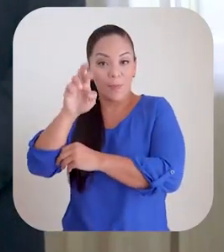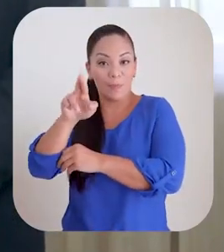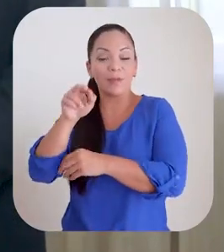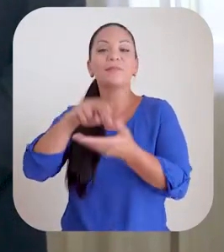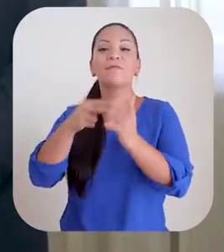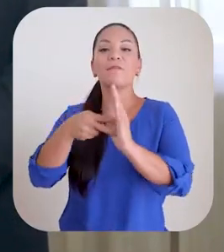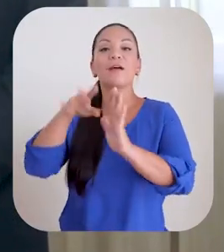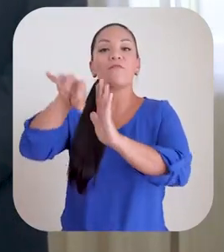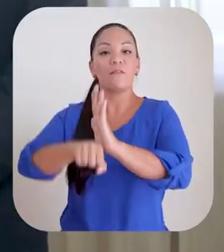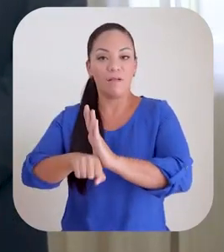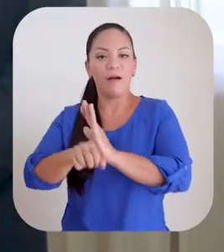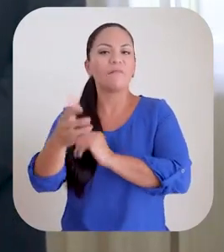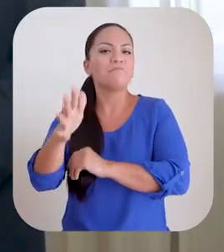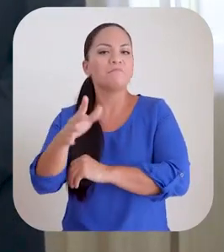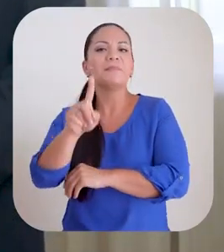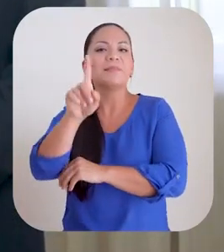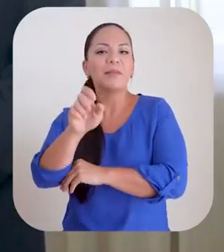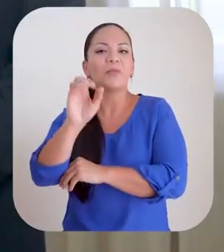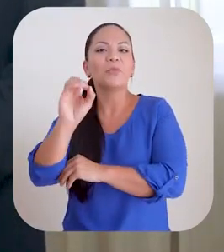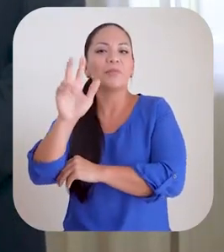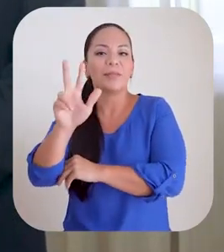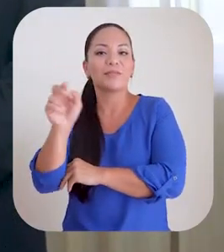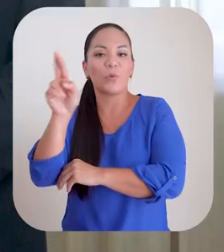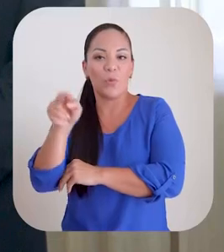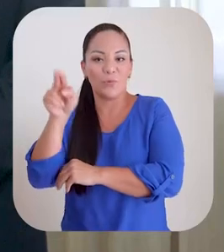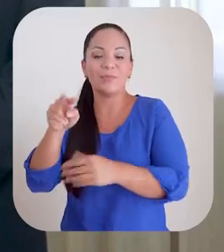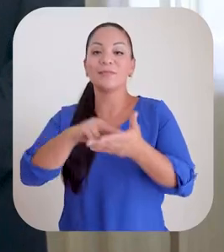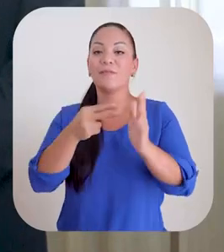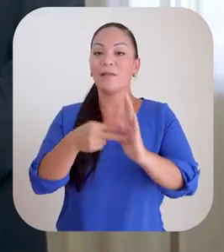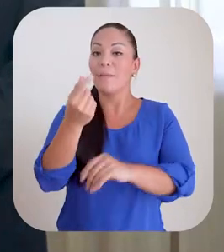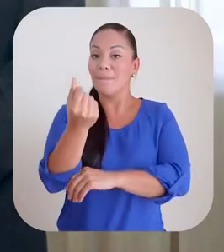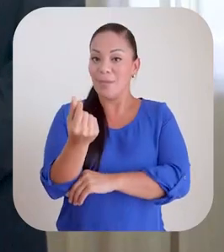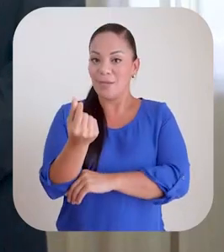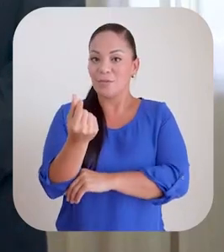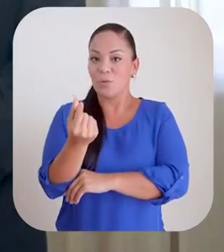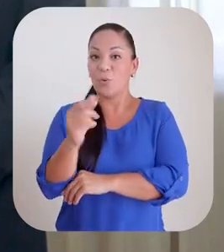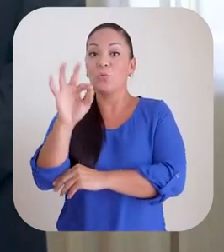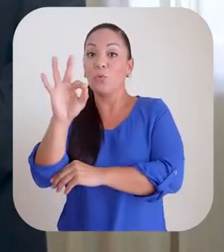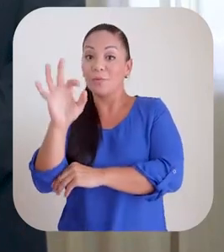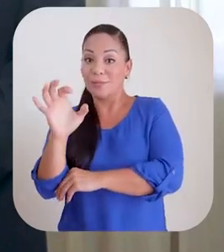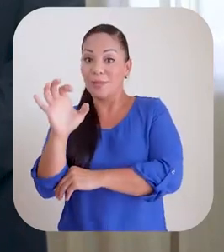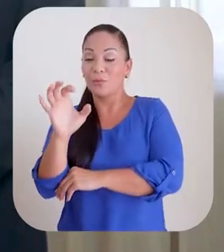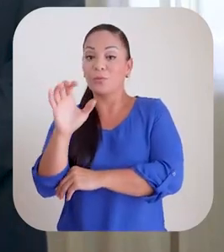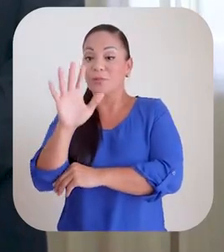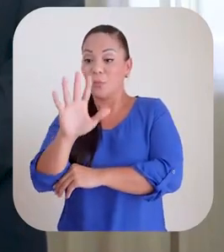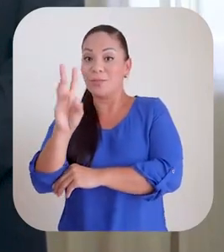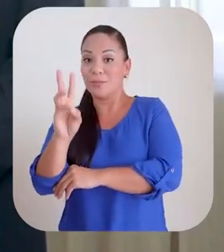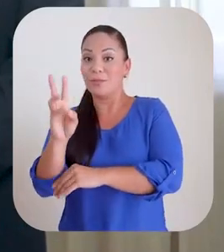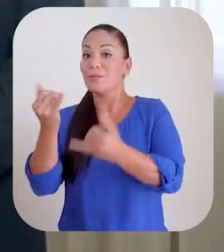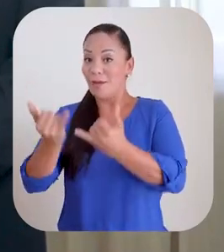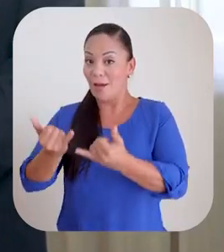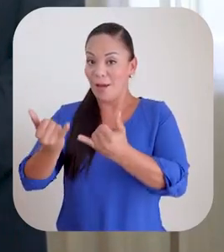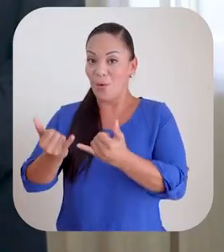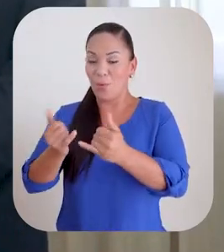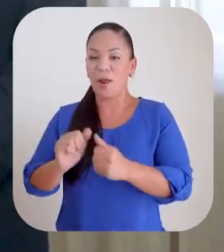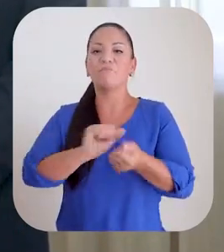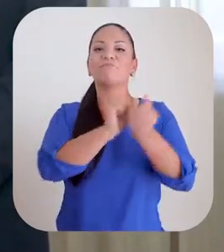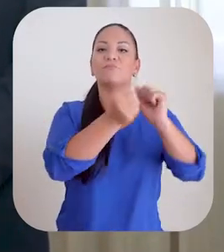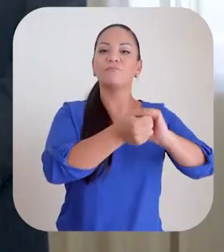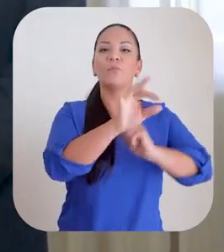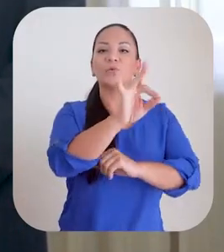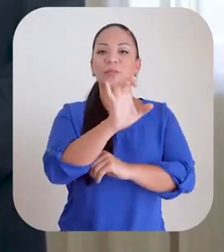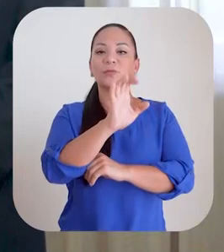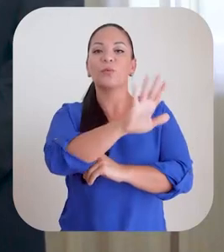estamos hablando de que la rebaja rondaría los 103 colones, es decir, el precio pasaría de 956, que es el precio